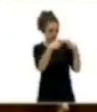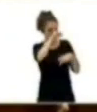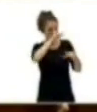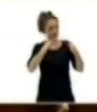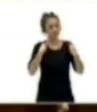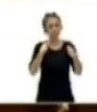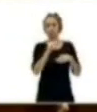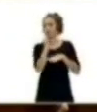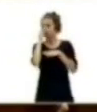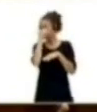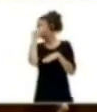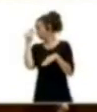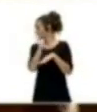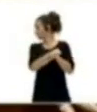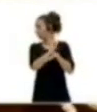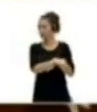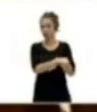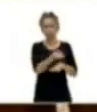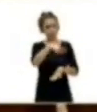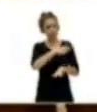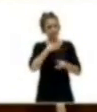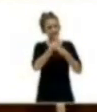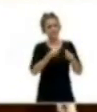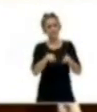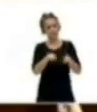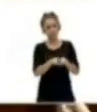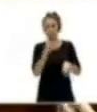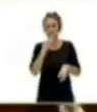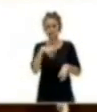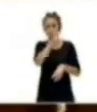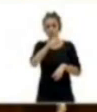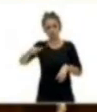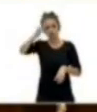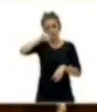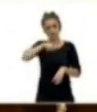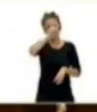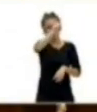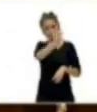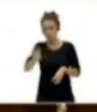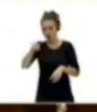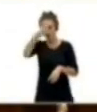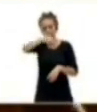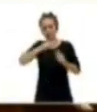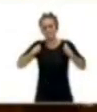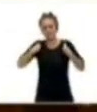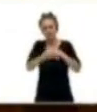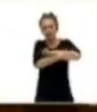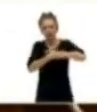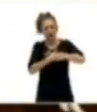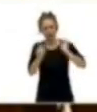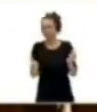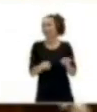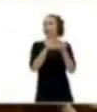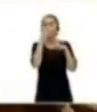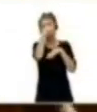si aquí no pasara nada, como si una cuarta de la parte de nuestra población no estuviera viviendo bajo el umbral de la pobreza. Parece que saldremos de